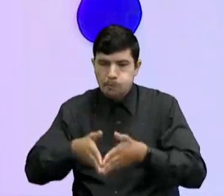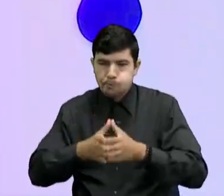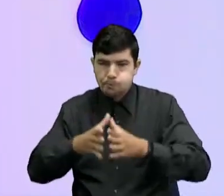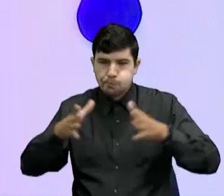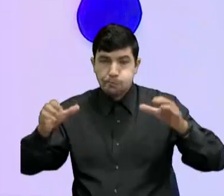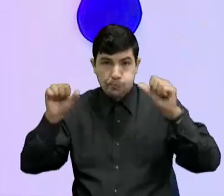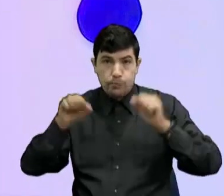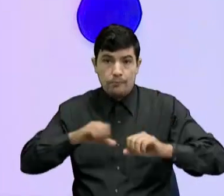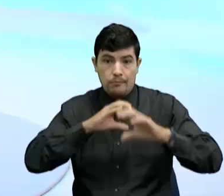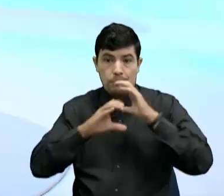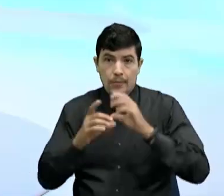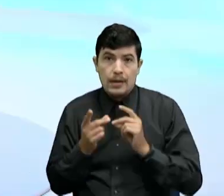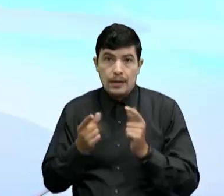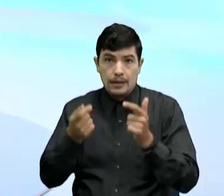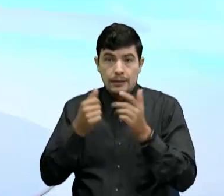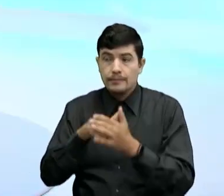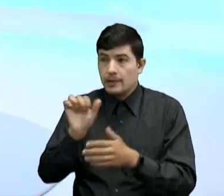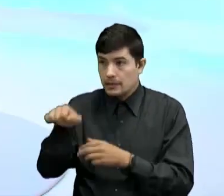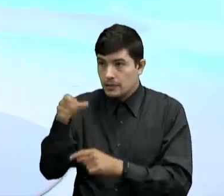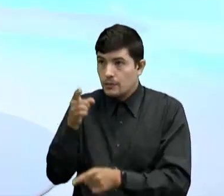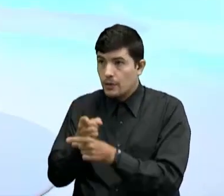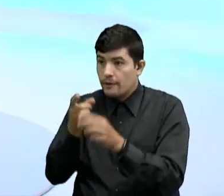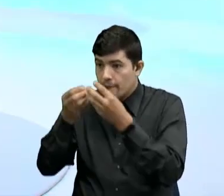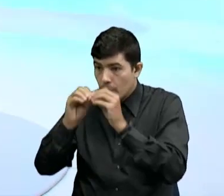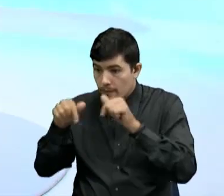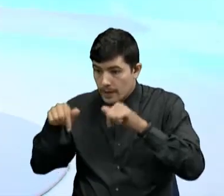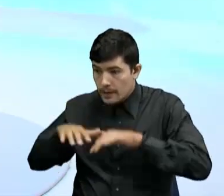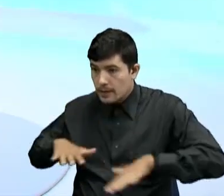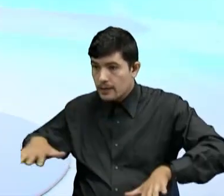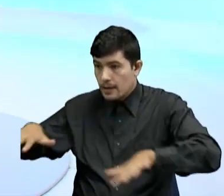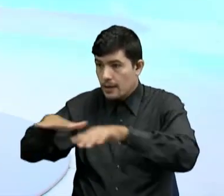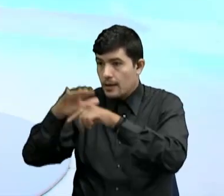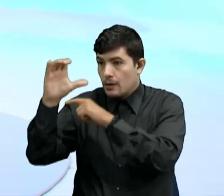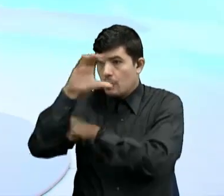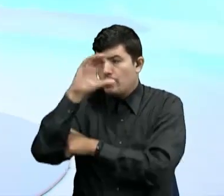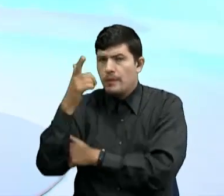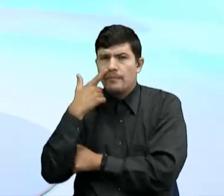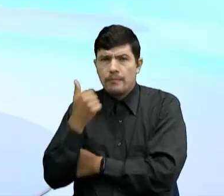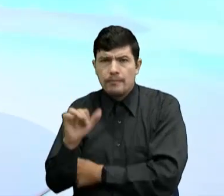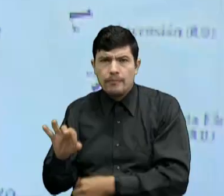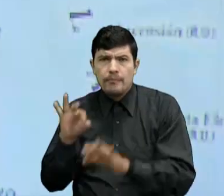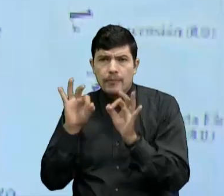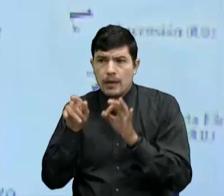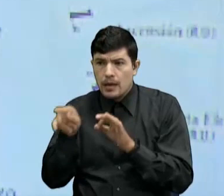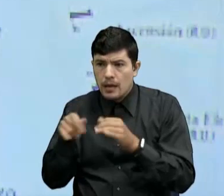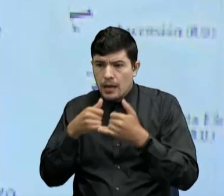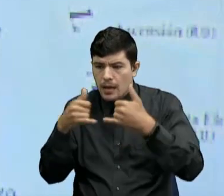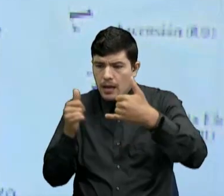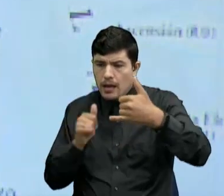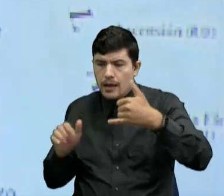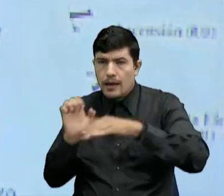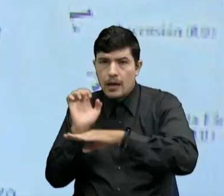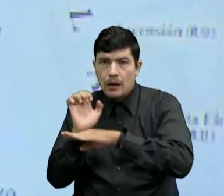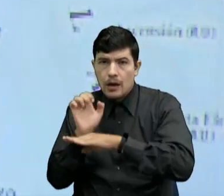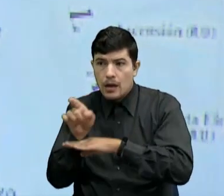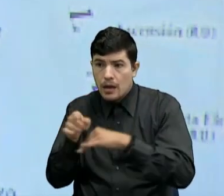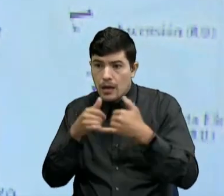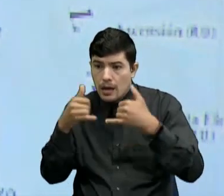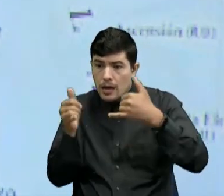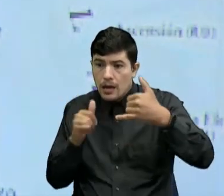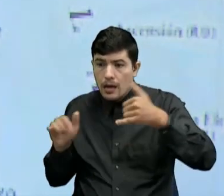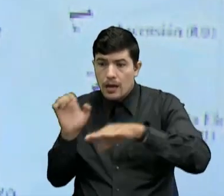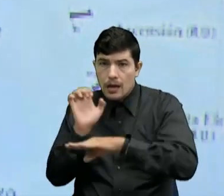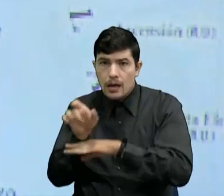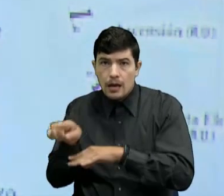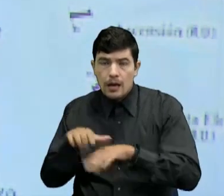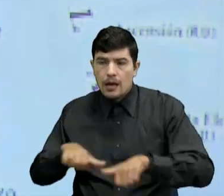más inmediata Correcto La posición geográfica De Colombia También se favorece Porque estamos ubicados Sobre la línea del Ecuador En una franja del mundo Que